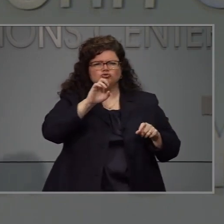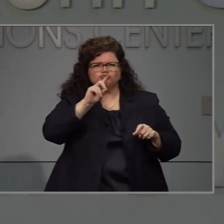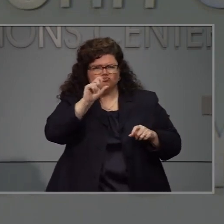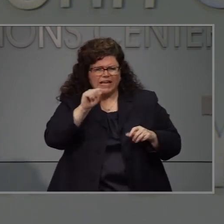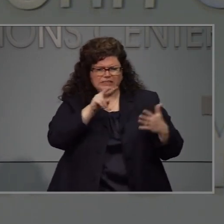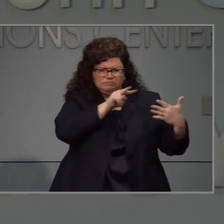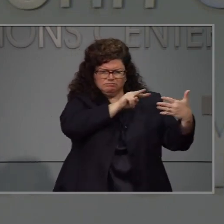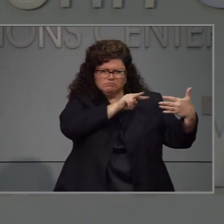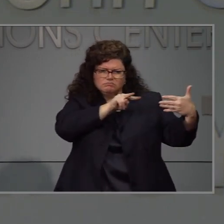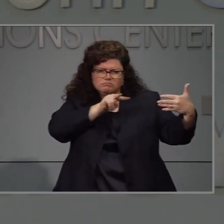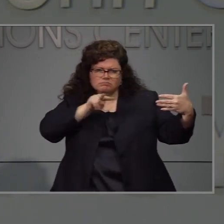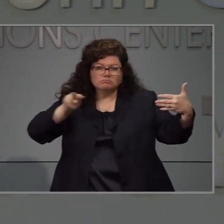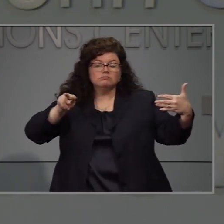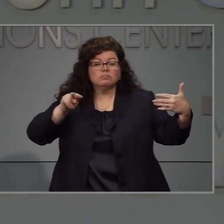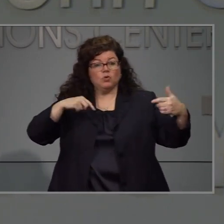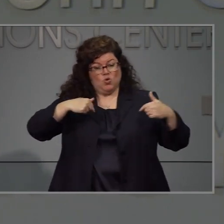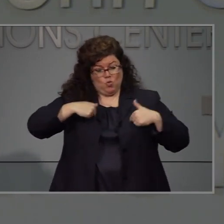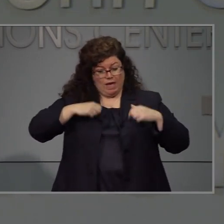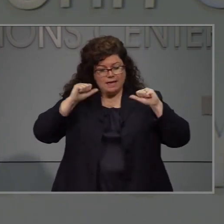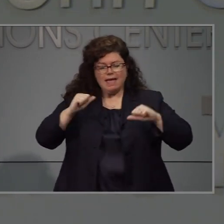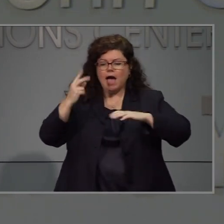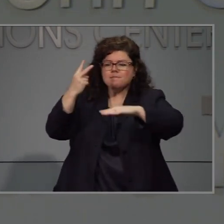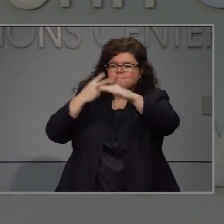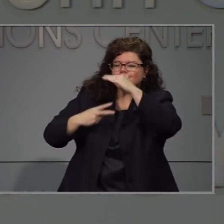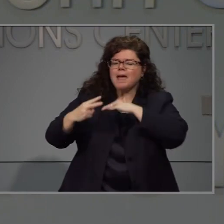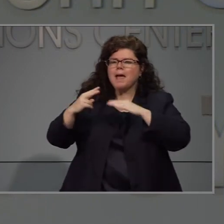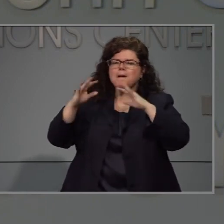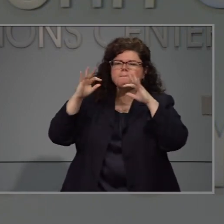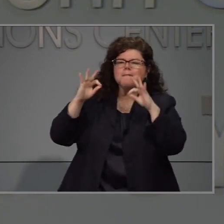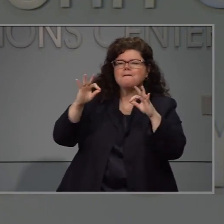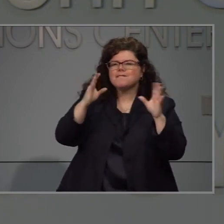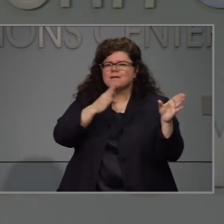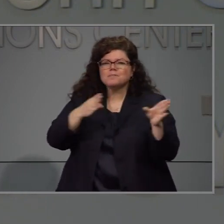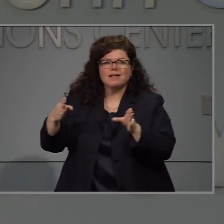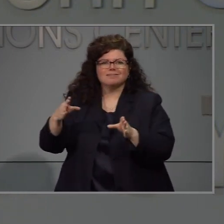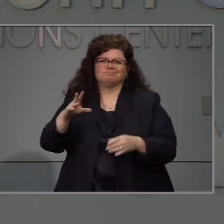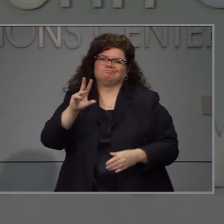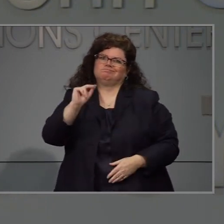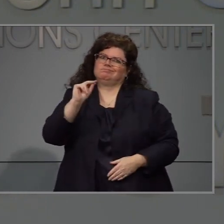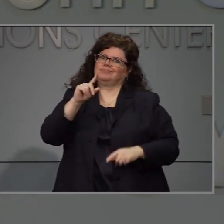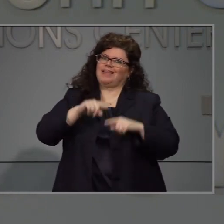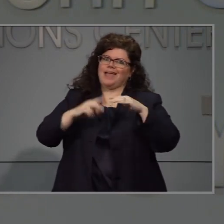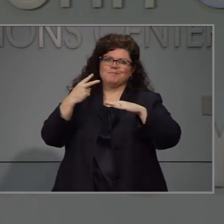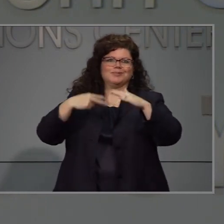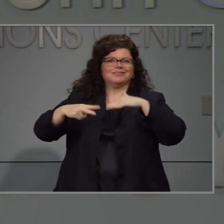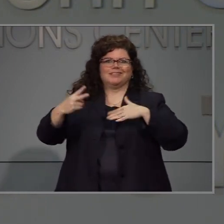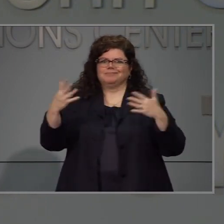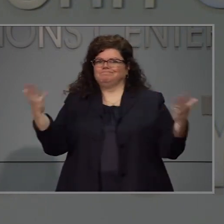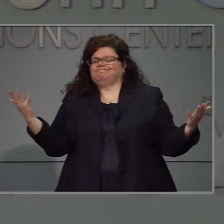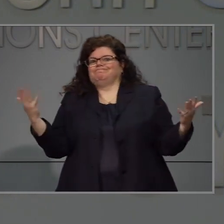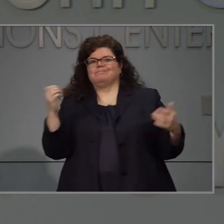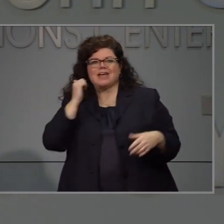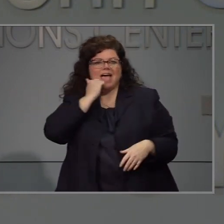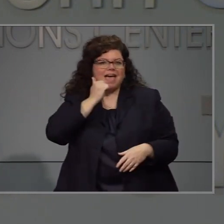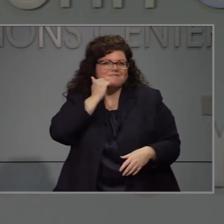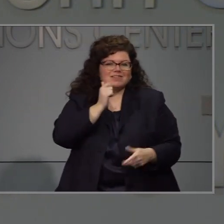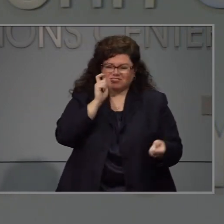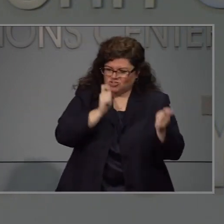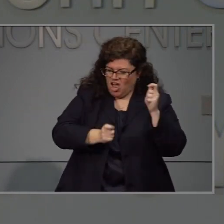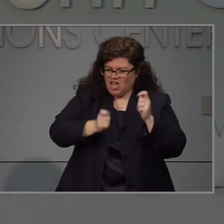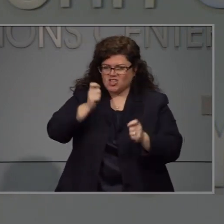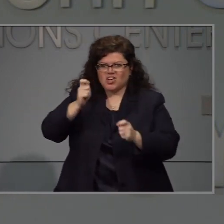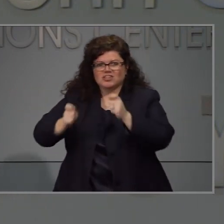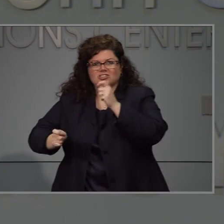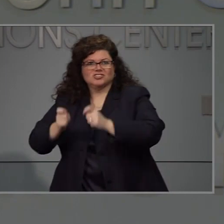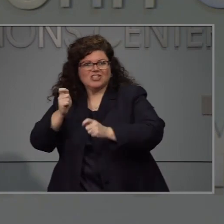hemos mencionado difícil predecir de qué es lo que va a suceder dentro de un mes. Es por eso que estamos analizando